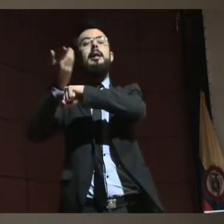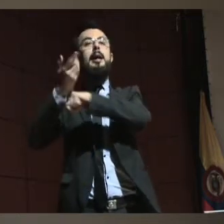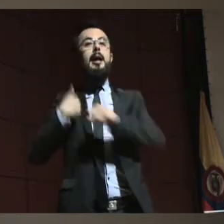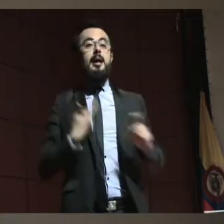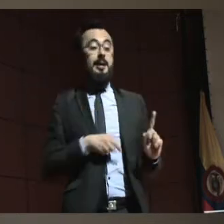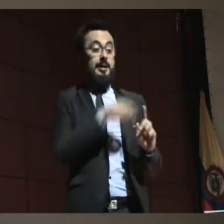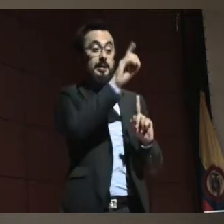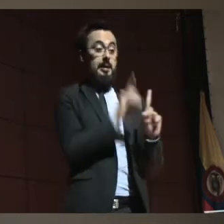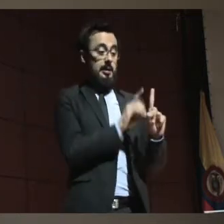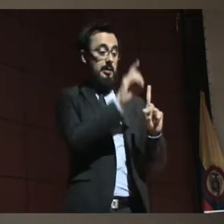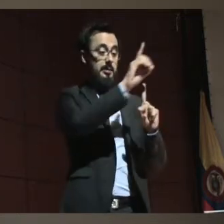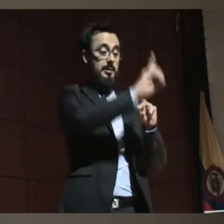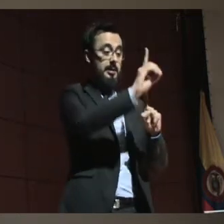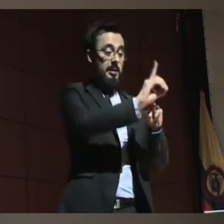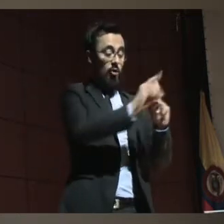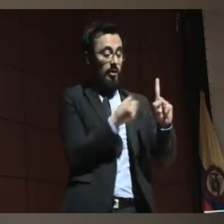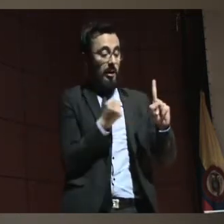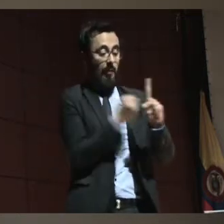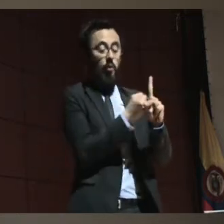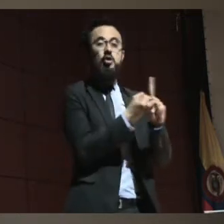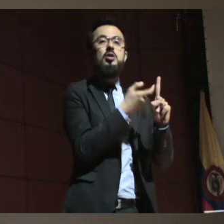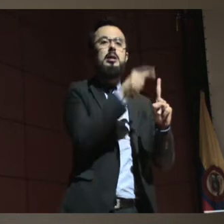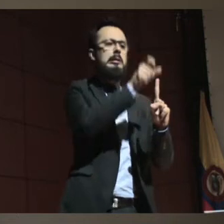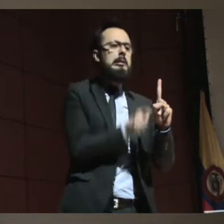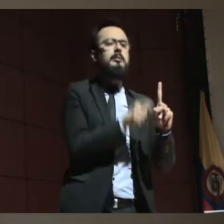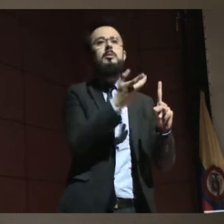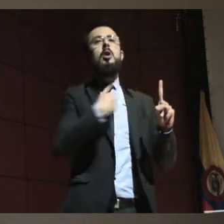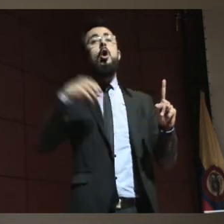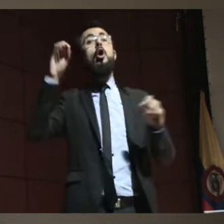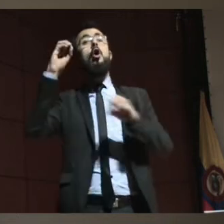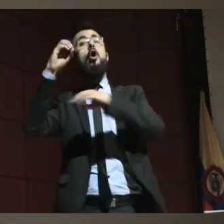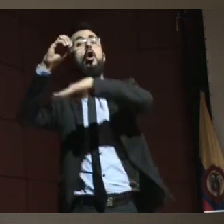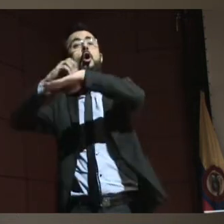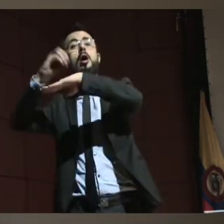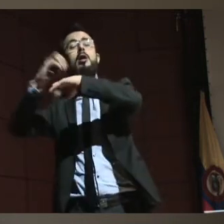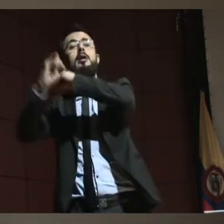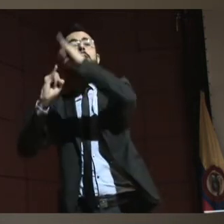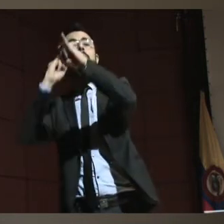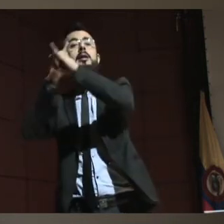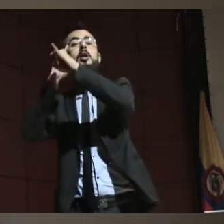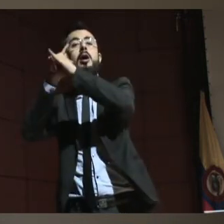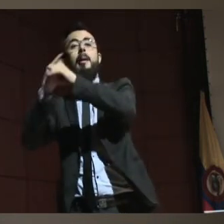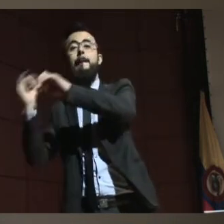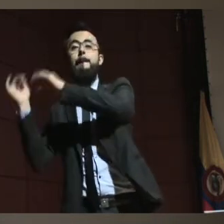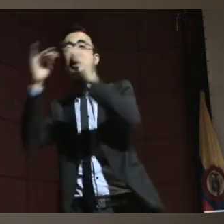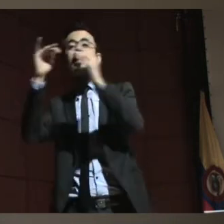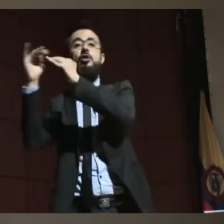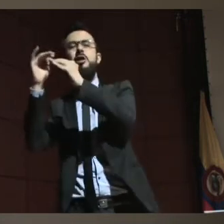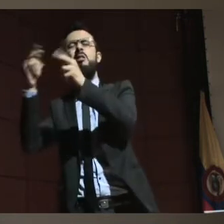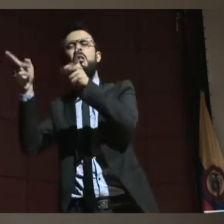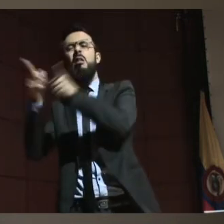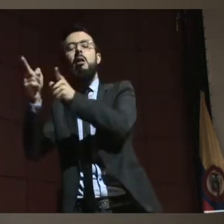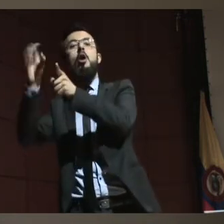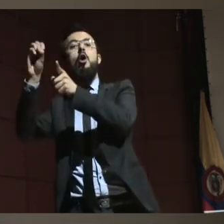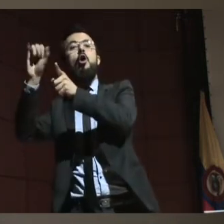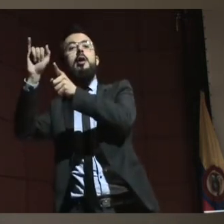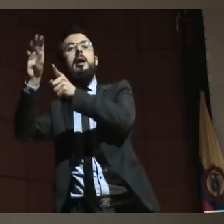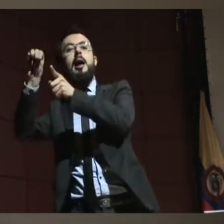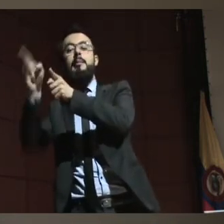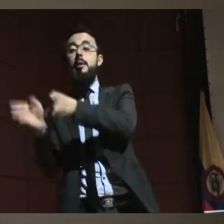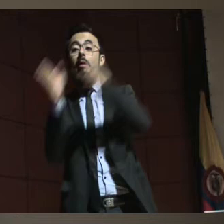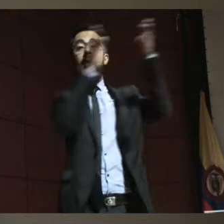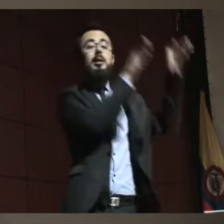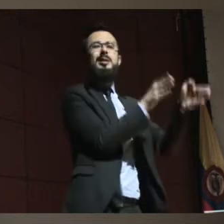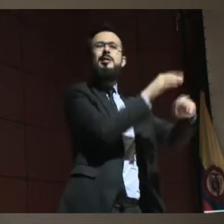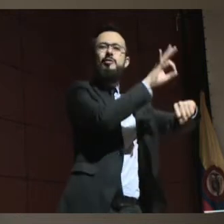adentrado con el apoyo de de OIM y y con el trabajo de país que ha sido una